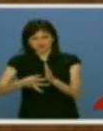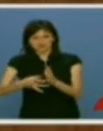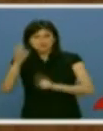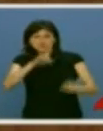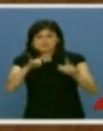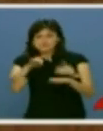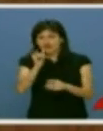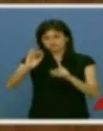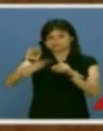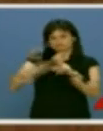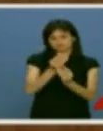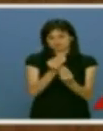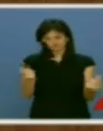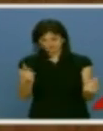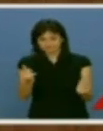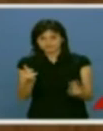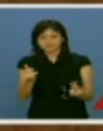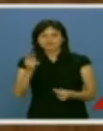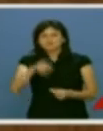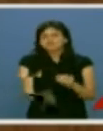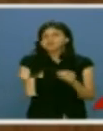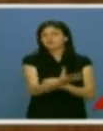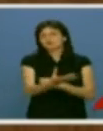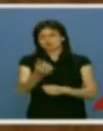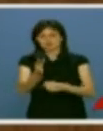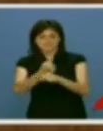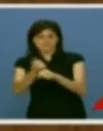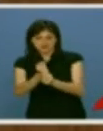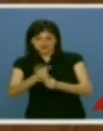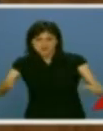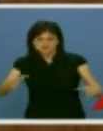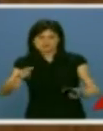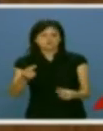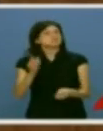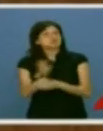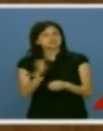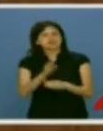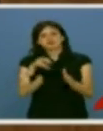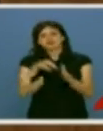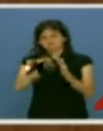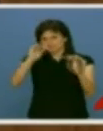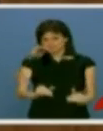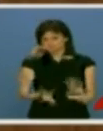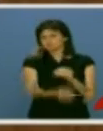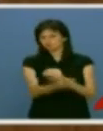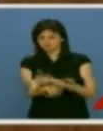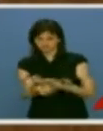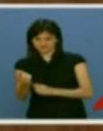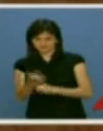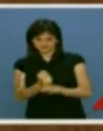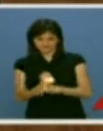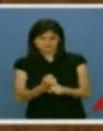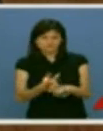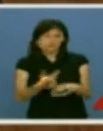todos los que mencioné anteriormente, y sobre todo la creación de empleo y la garantía del bienestar con menos recursos. Mire,